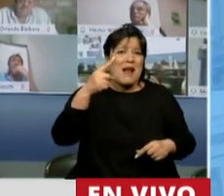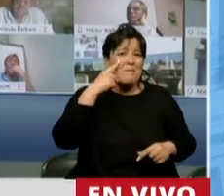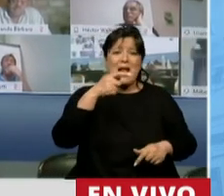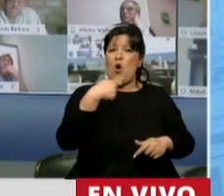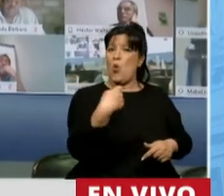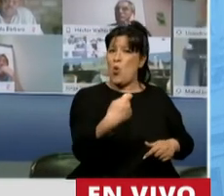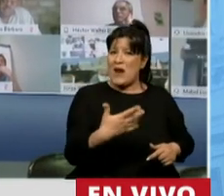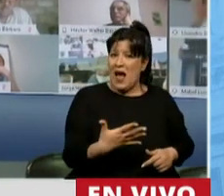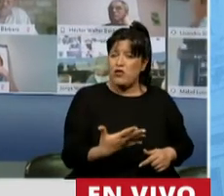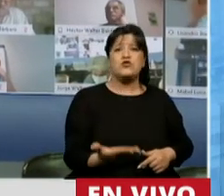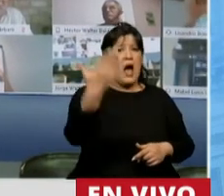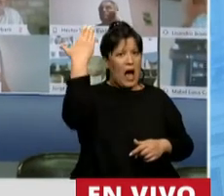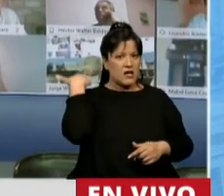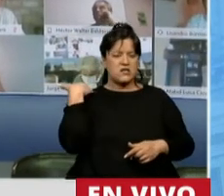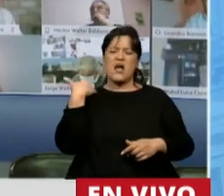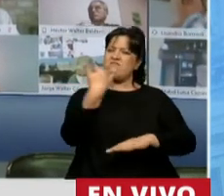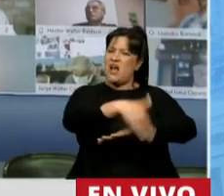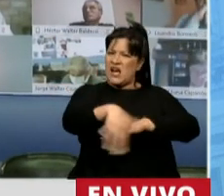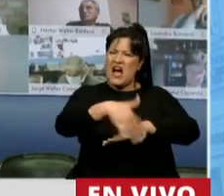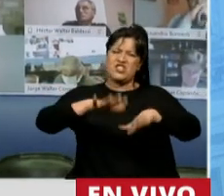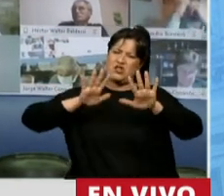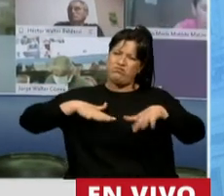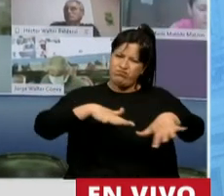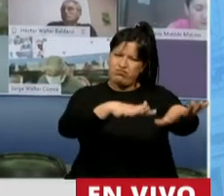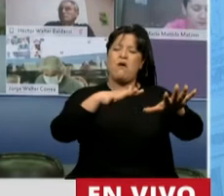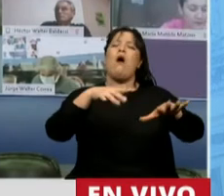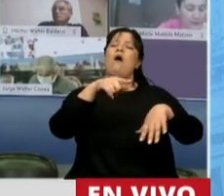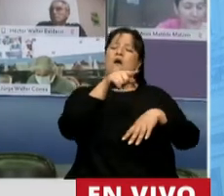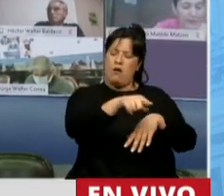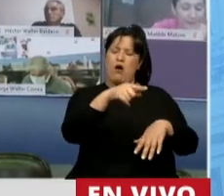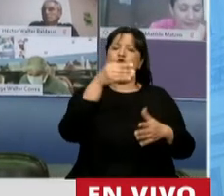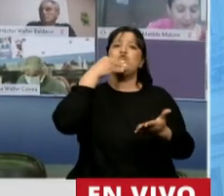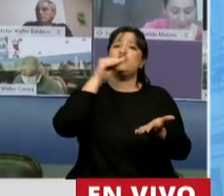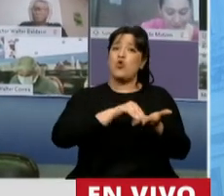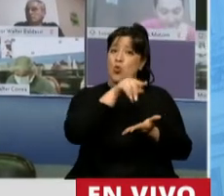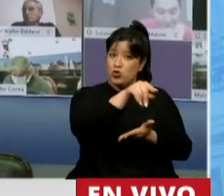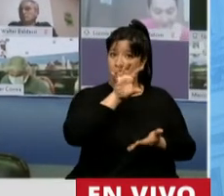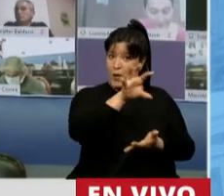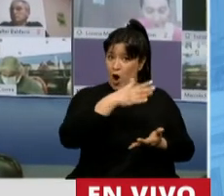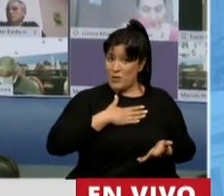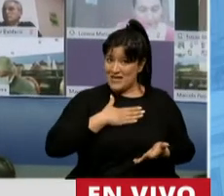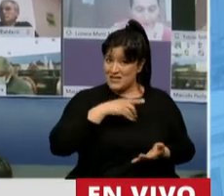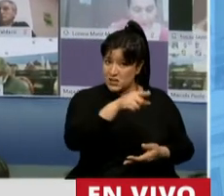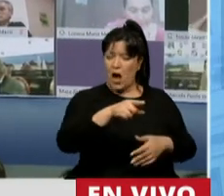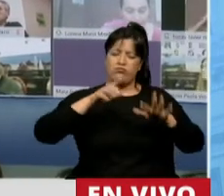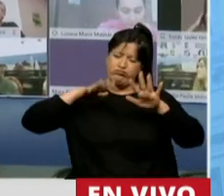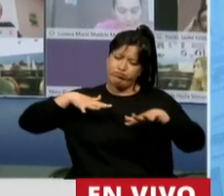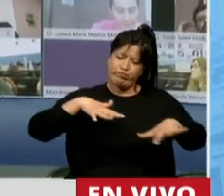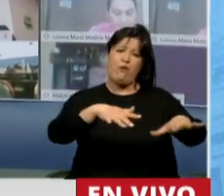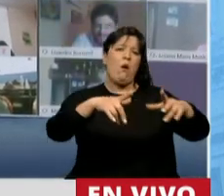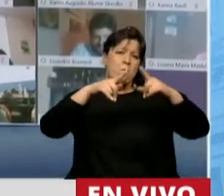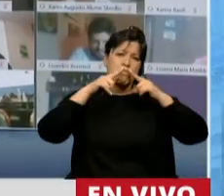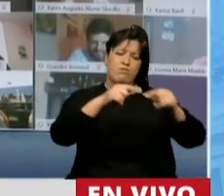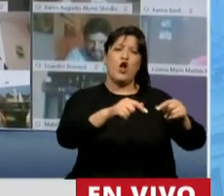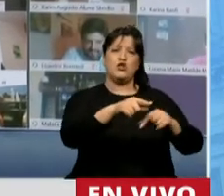decidieron salir a la calle en mi provincia, en Chubut, y manifestarse siendo uno de los